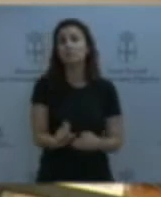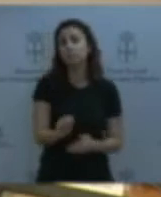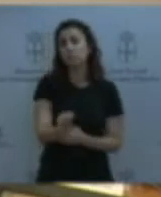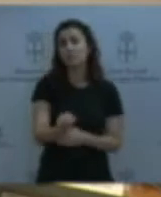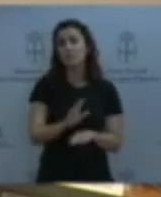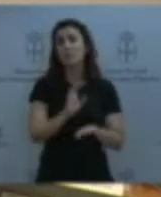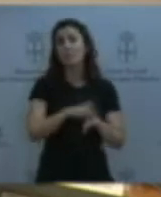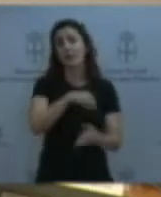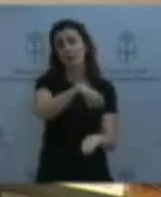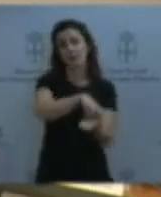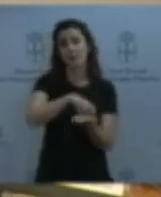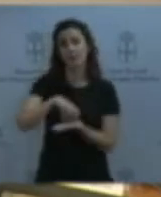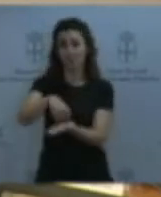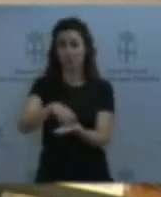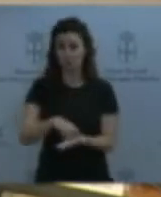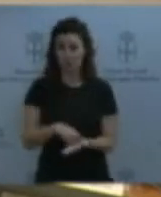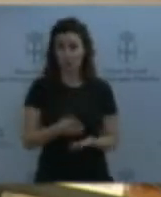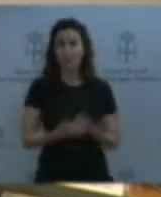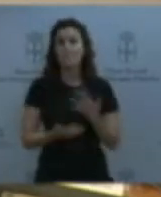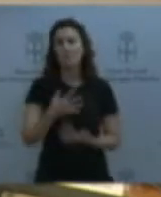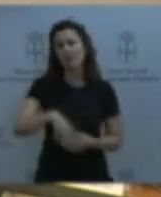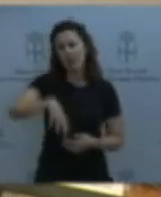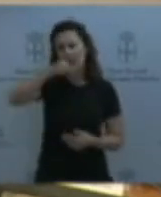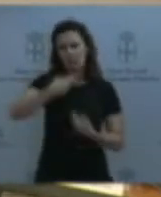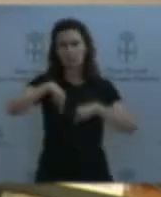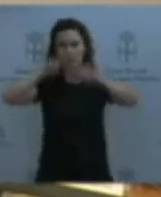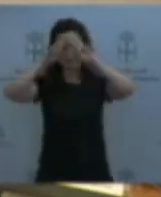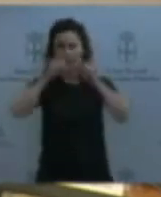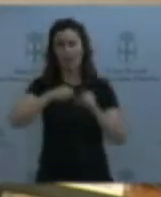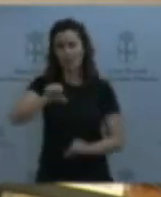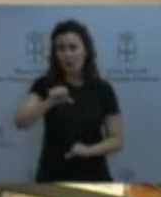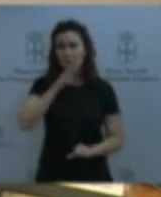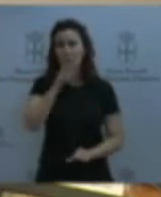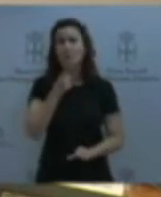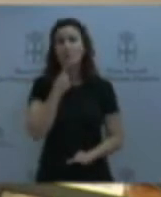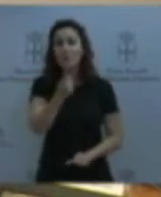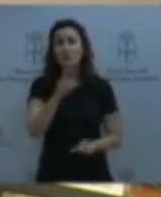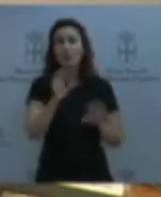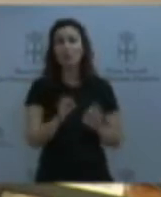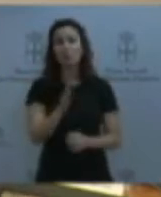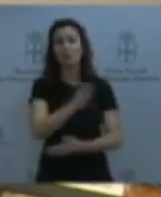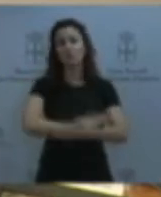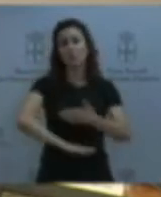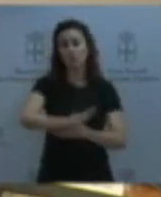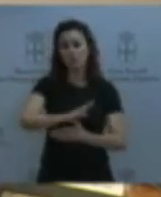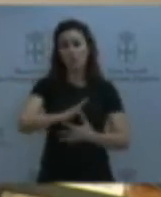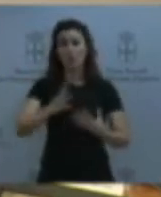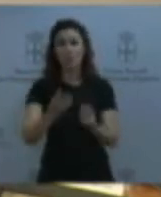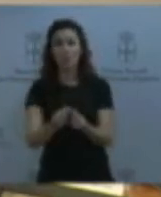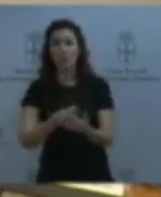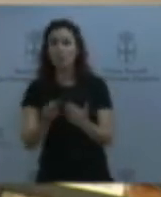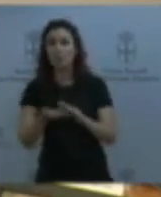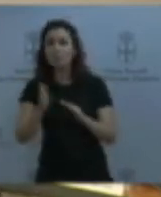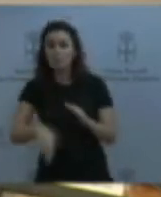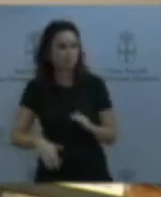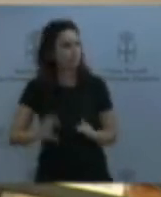cabueñes, porque habla del CAM, que es discapacidad con menores. Es decir, pienso que no se pueden estar mezclando todos los debates al mismo tiempo